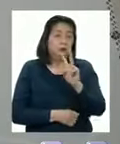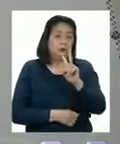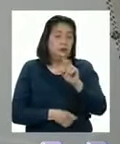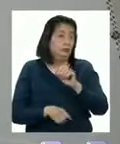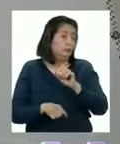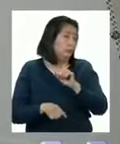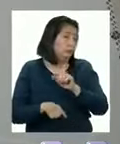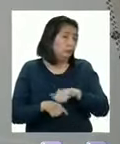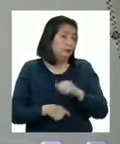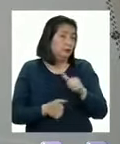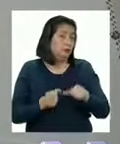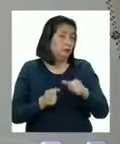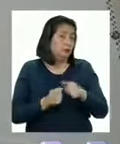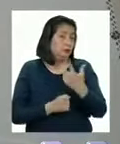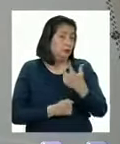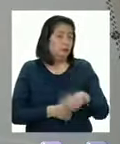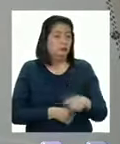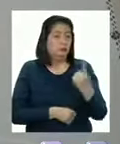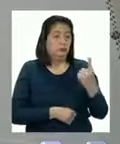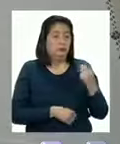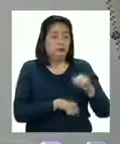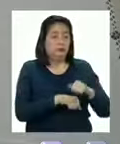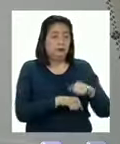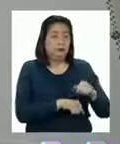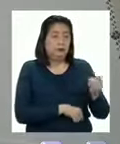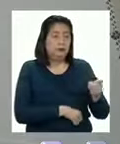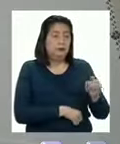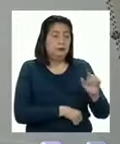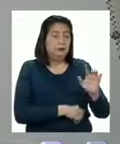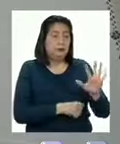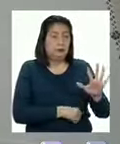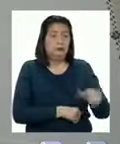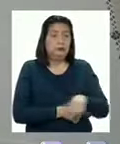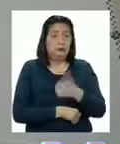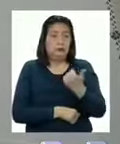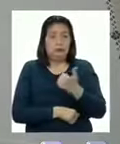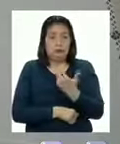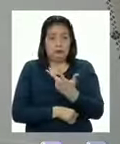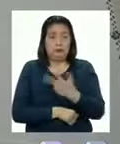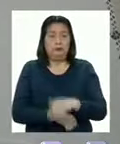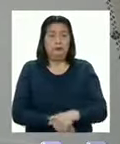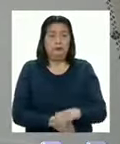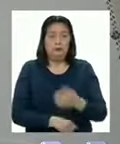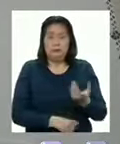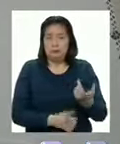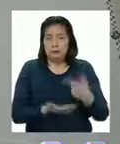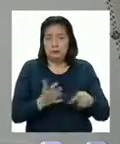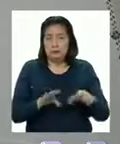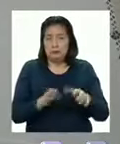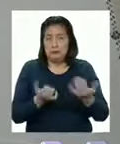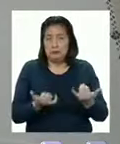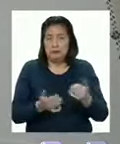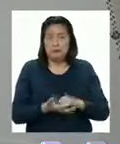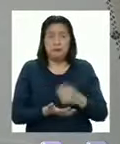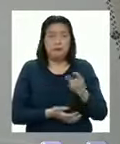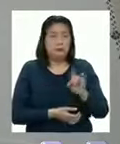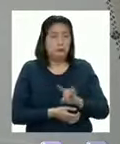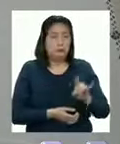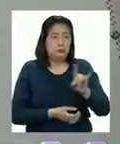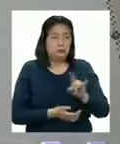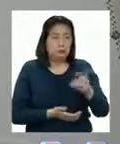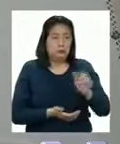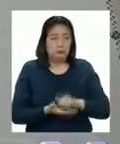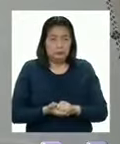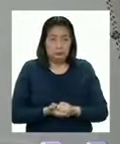piedritas para el ocho Una en el cinco Y otra en el tres Lo que vamos a hacer ahora es utilizar